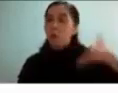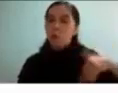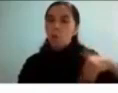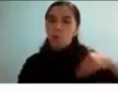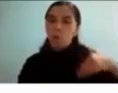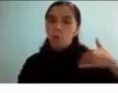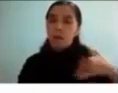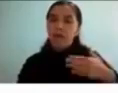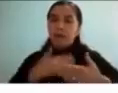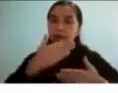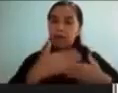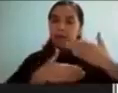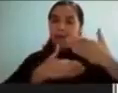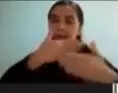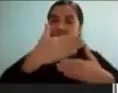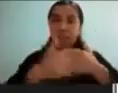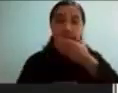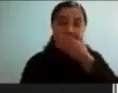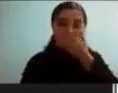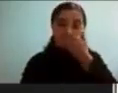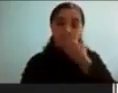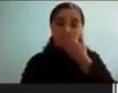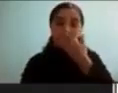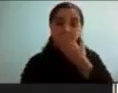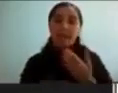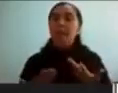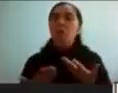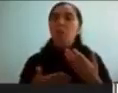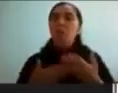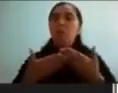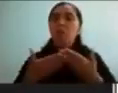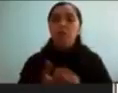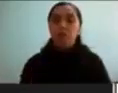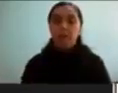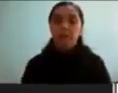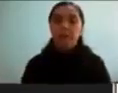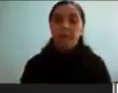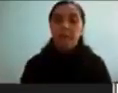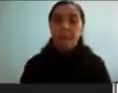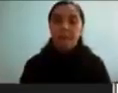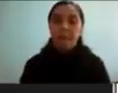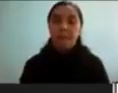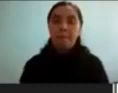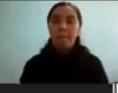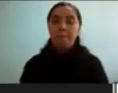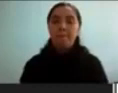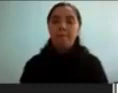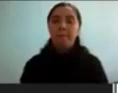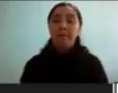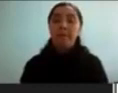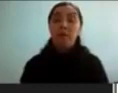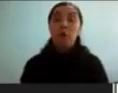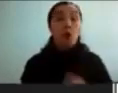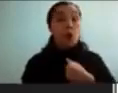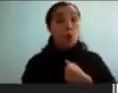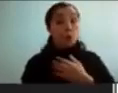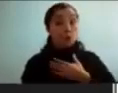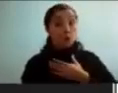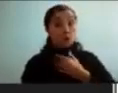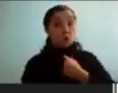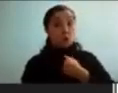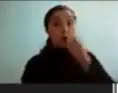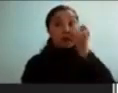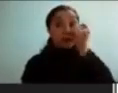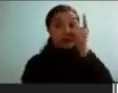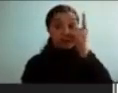proceso ahora cómo funciona esto y cómo funciona también se los voy a explicar cómo yo lo entiendo y cómo me ha hecho